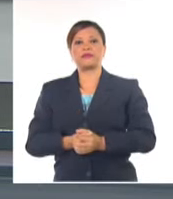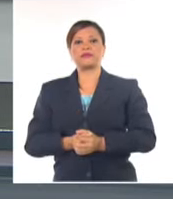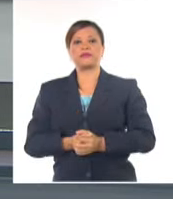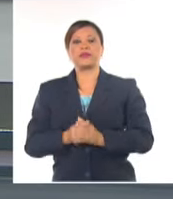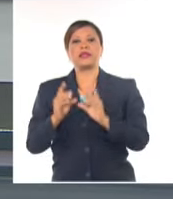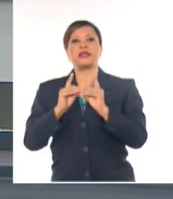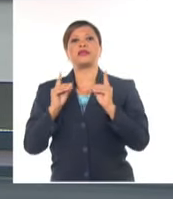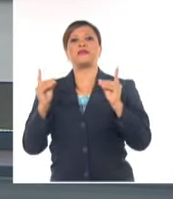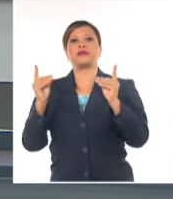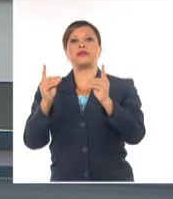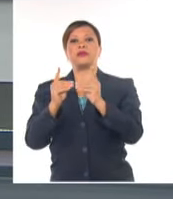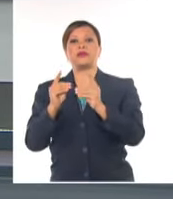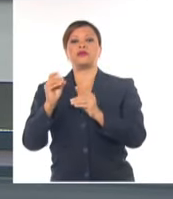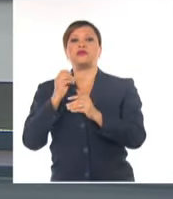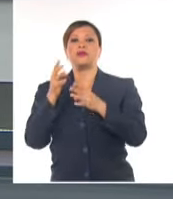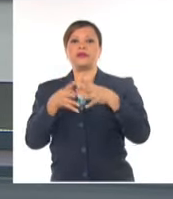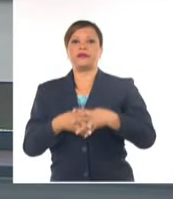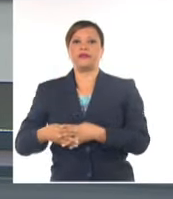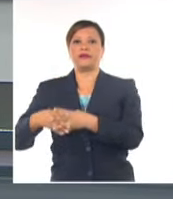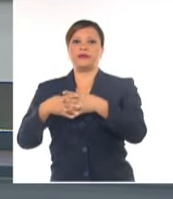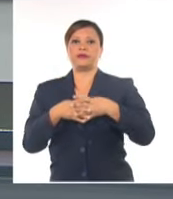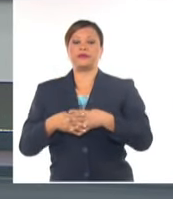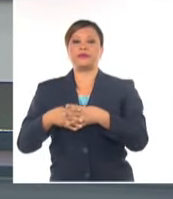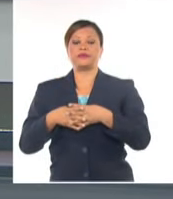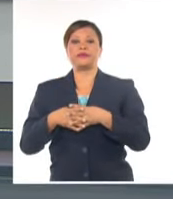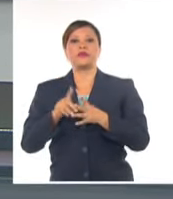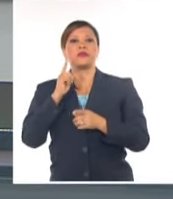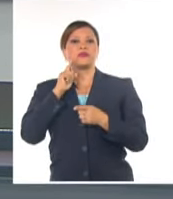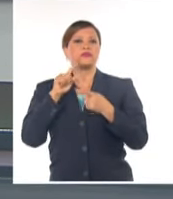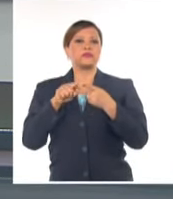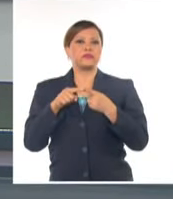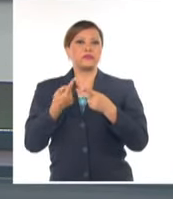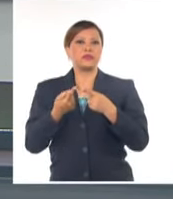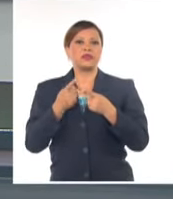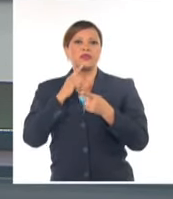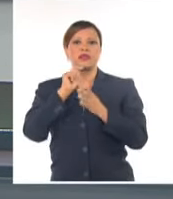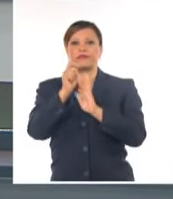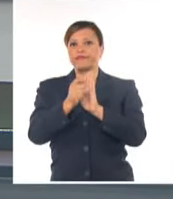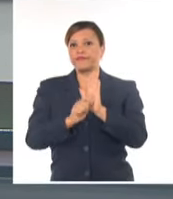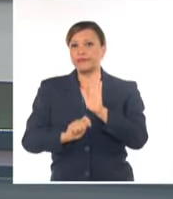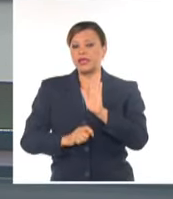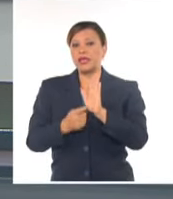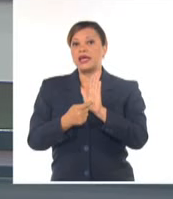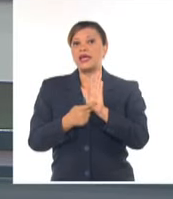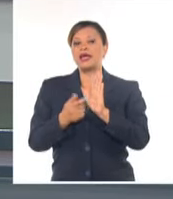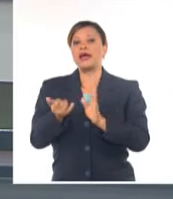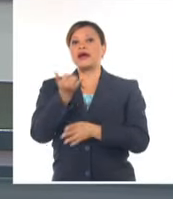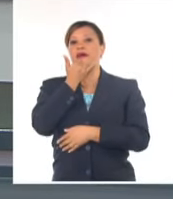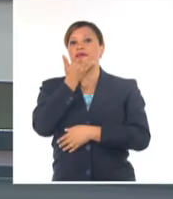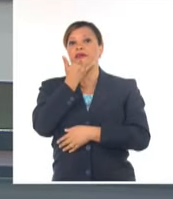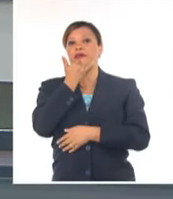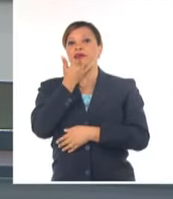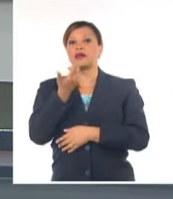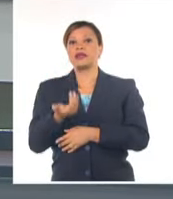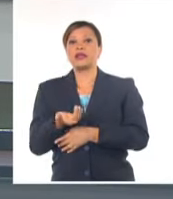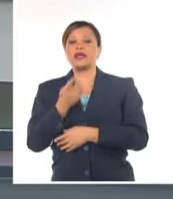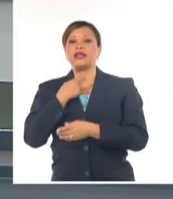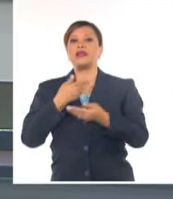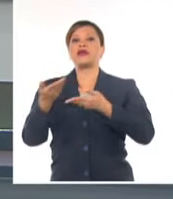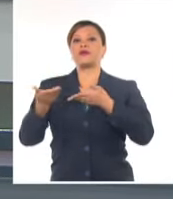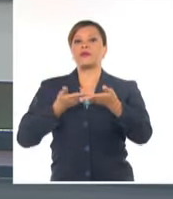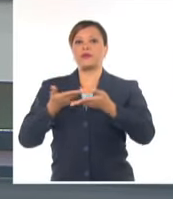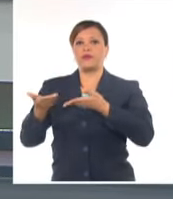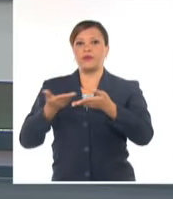de estado de los eeuu de américa el propósito de esta disposición es afectar y limitar las capacidades comerciales y de